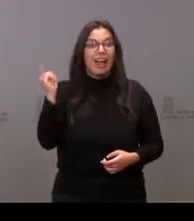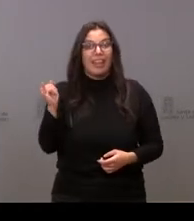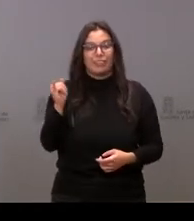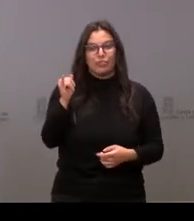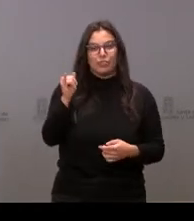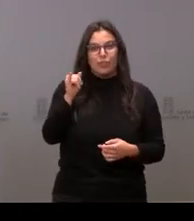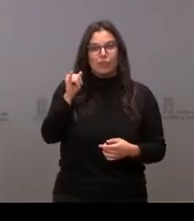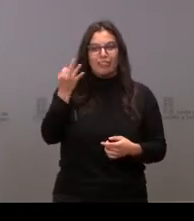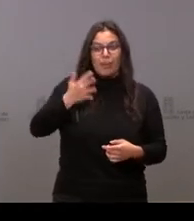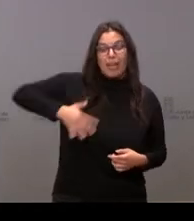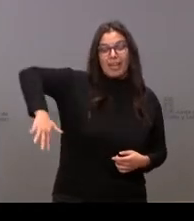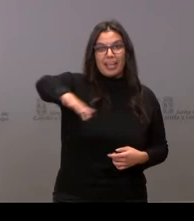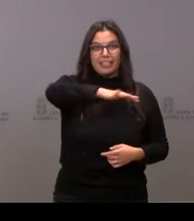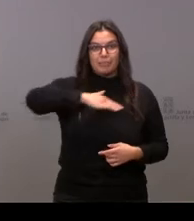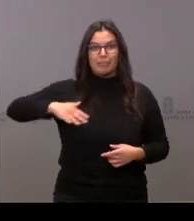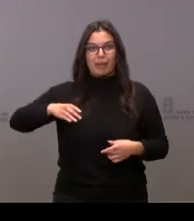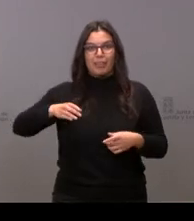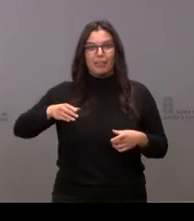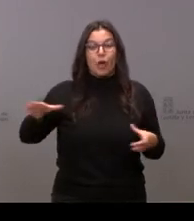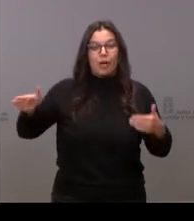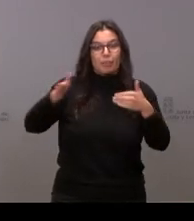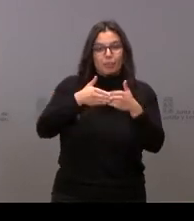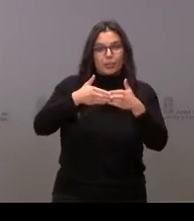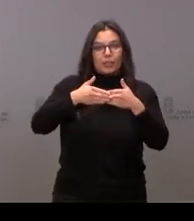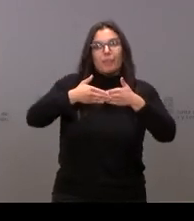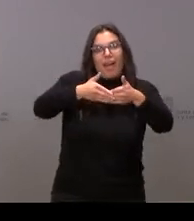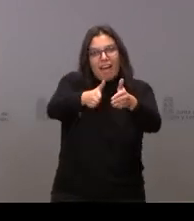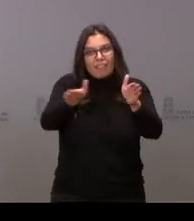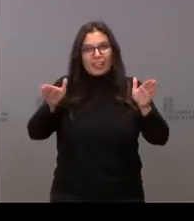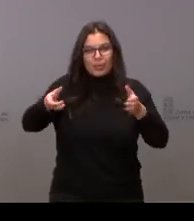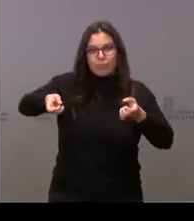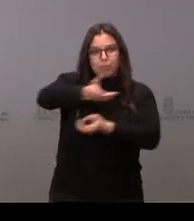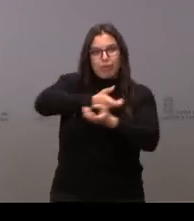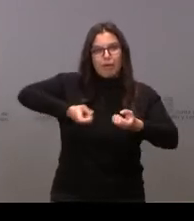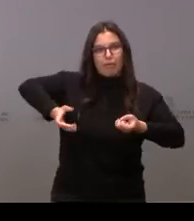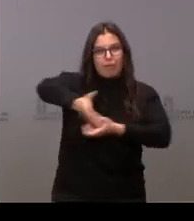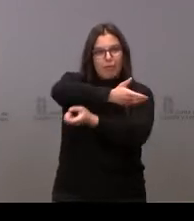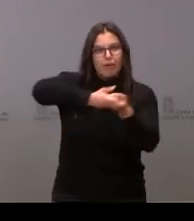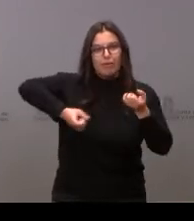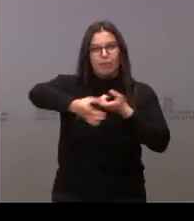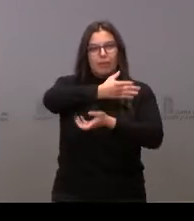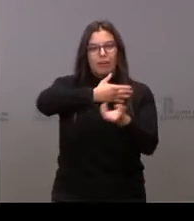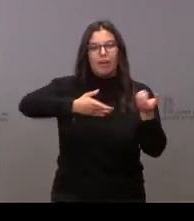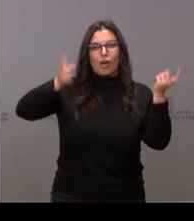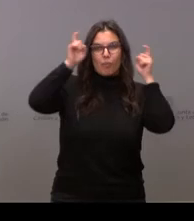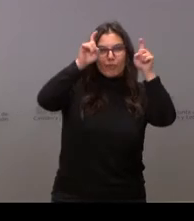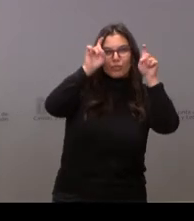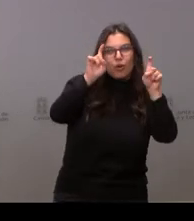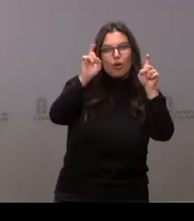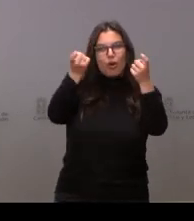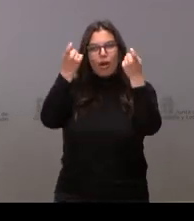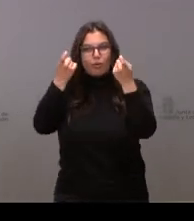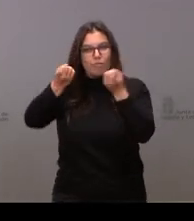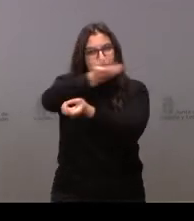espacios bien cerrados, bien abiertos, donde haya ese intercambio del talento entre los docentes y los